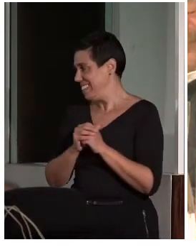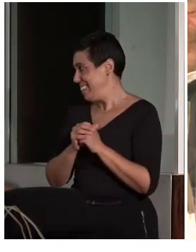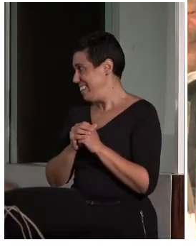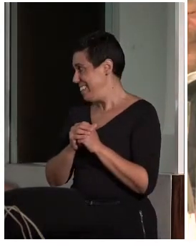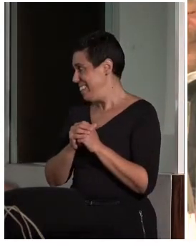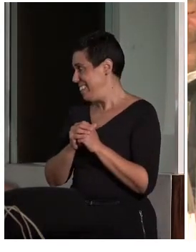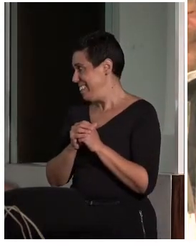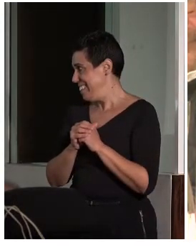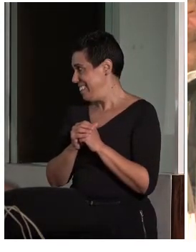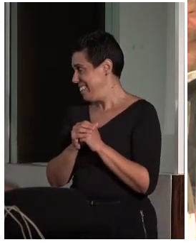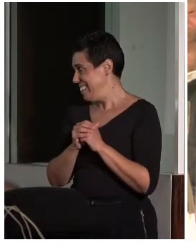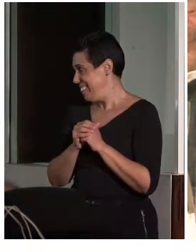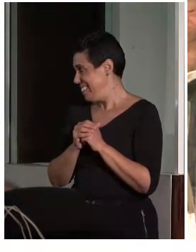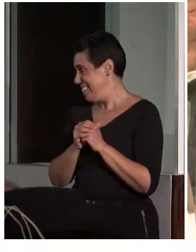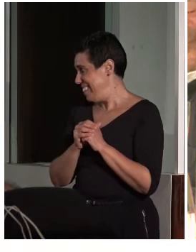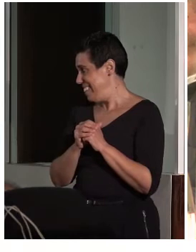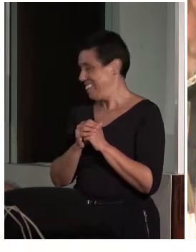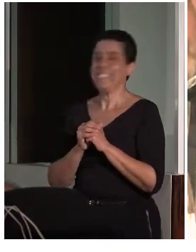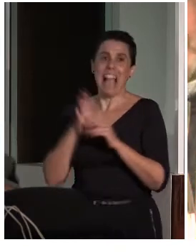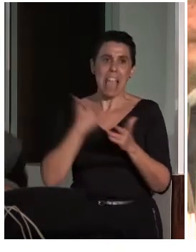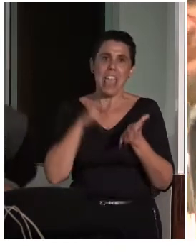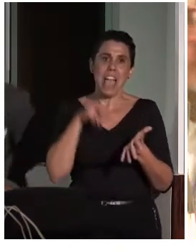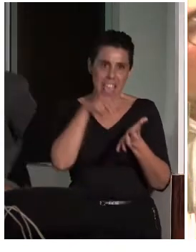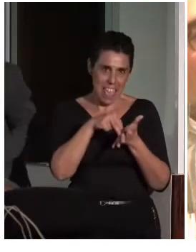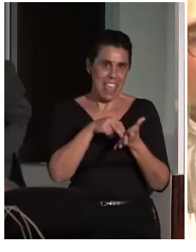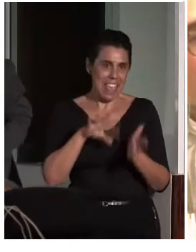Ahora te puedes poner de pie. Ah, vale.